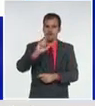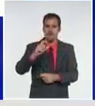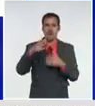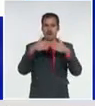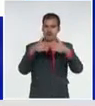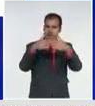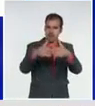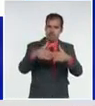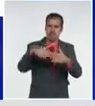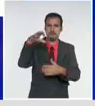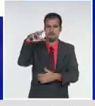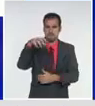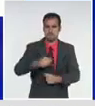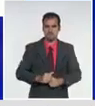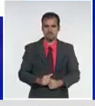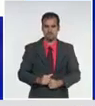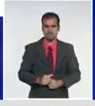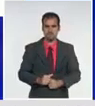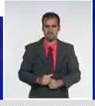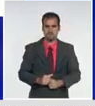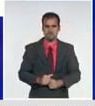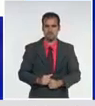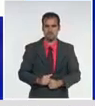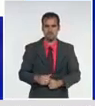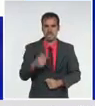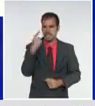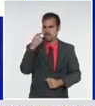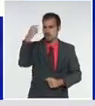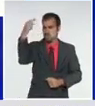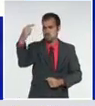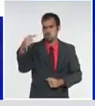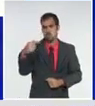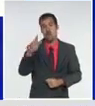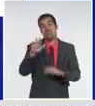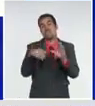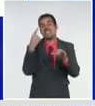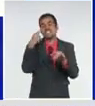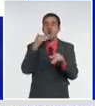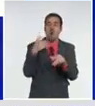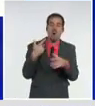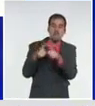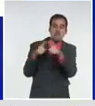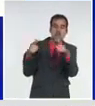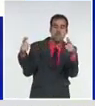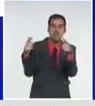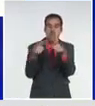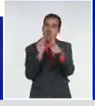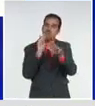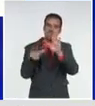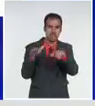todo en relación con la complejidad epidemiológica. Y de los 1